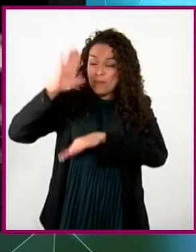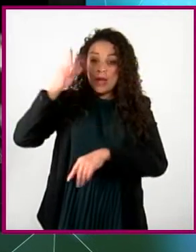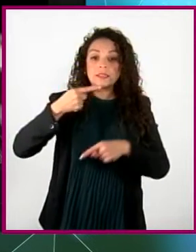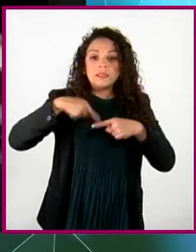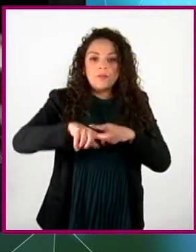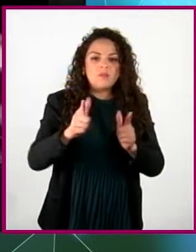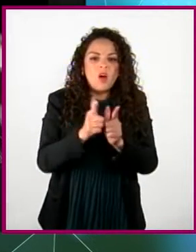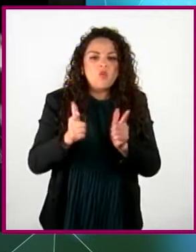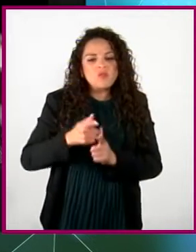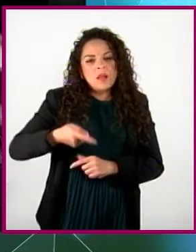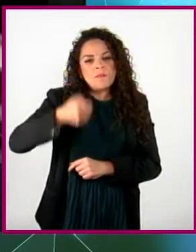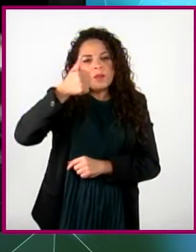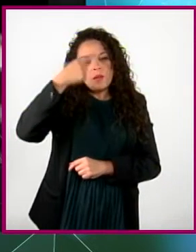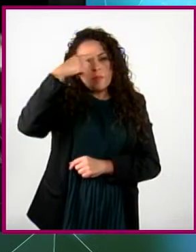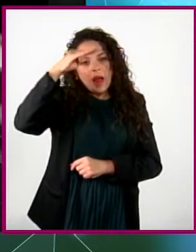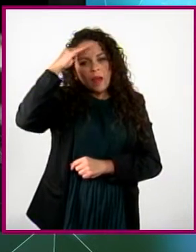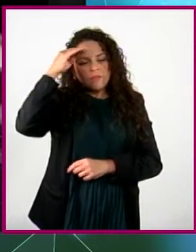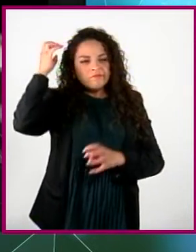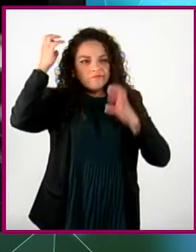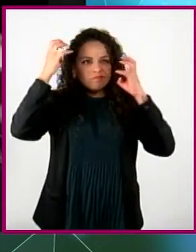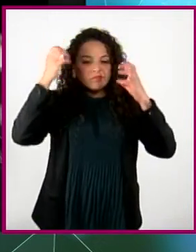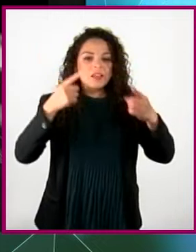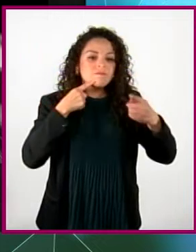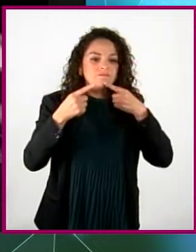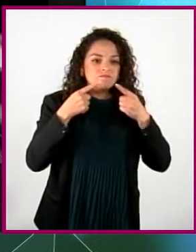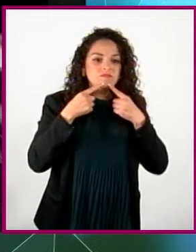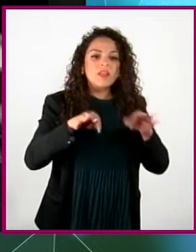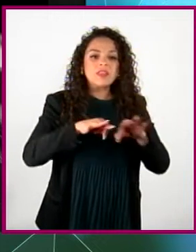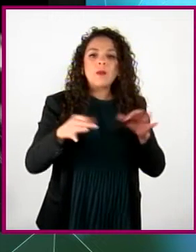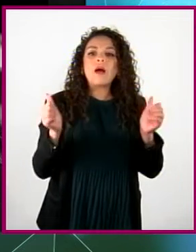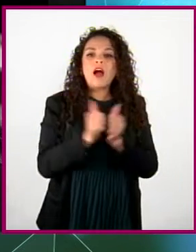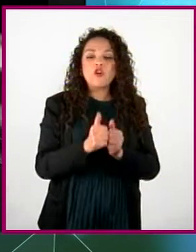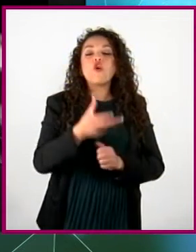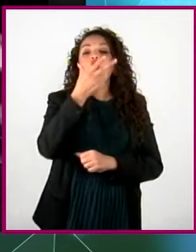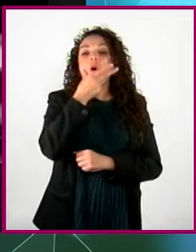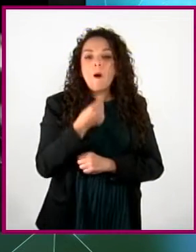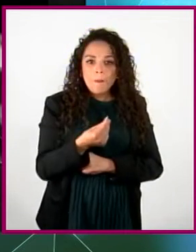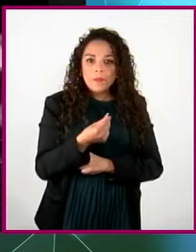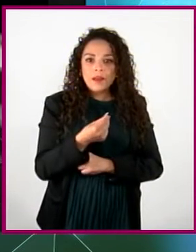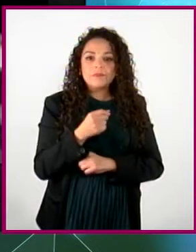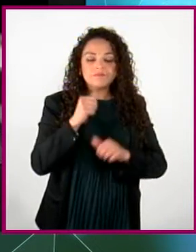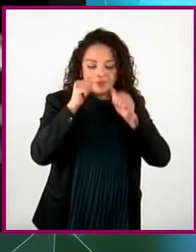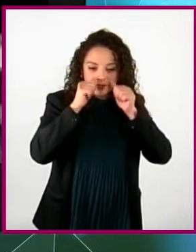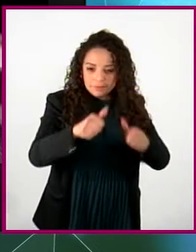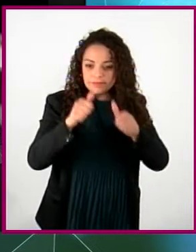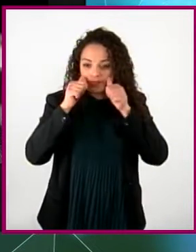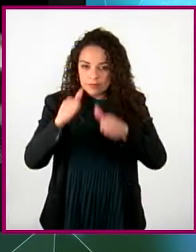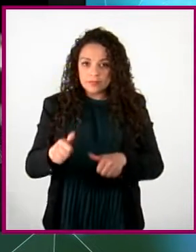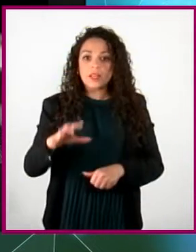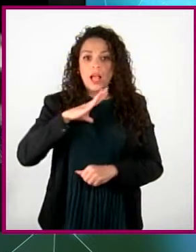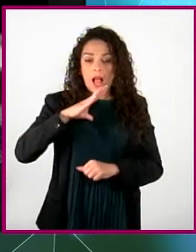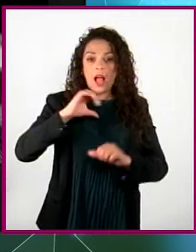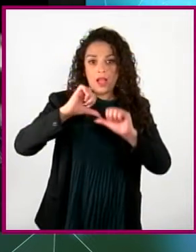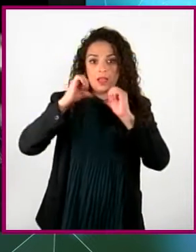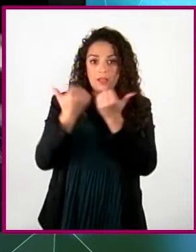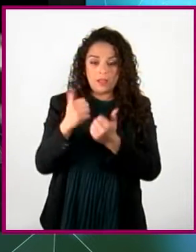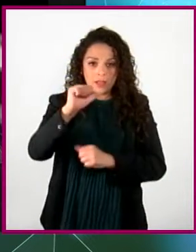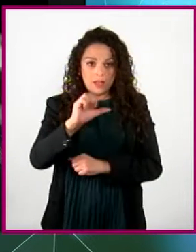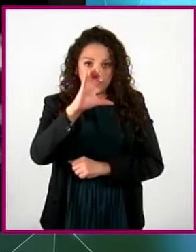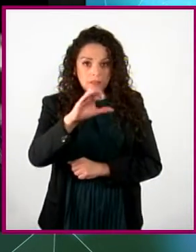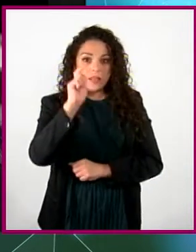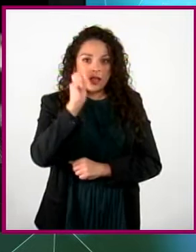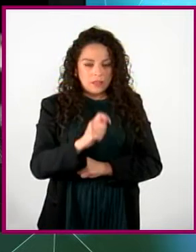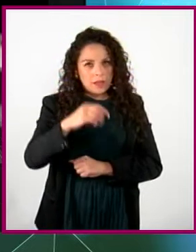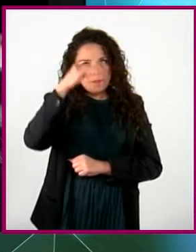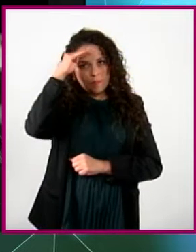reflexión para trabajar con los hombres. Actualmente, existen organizaciones de la sociedad civil que trabajan desde la perspectiva de género